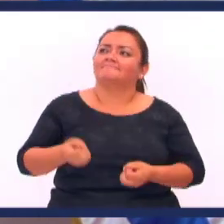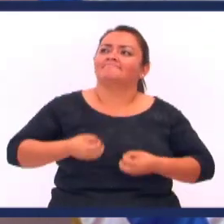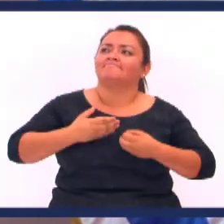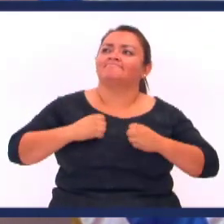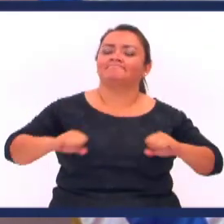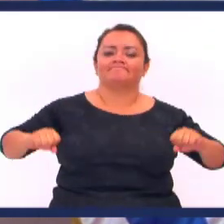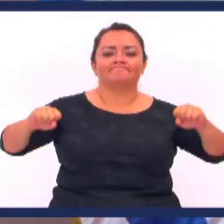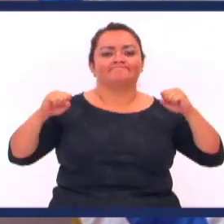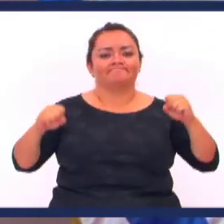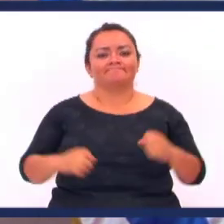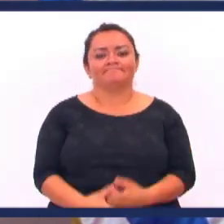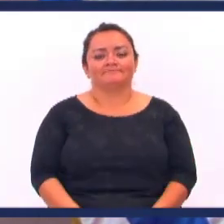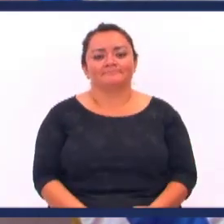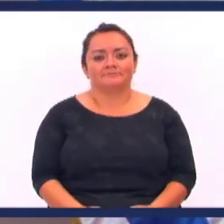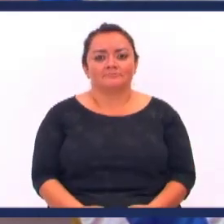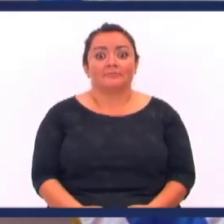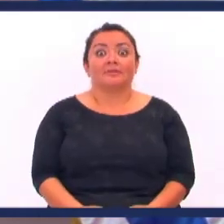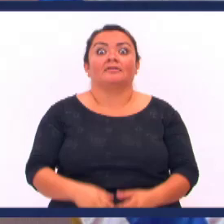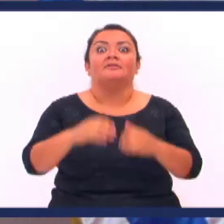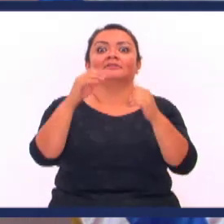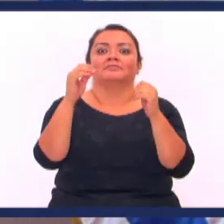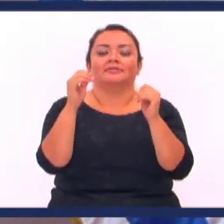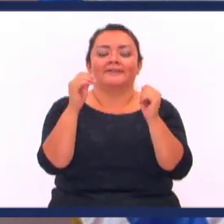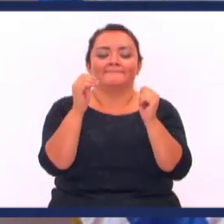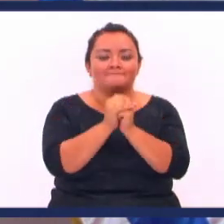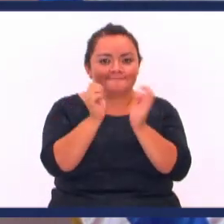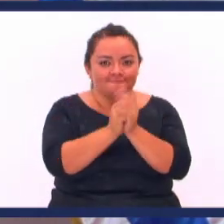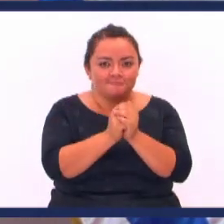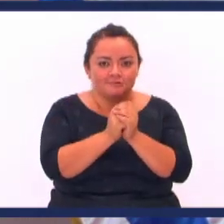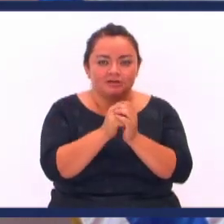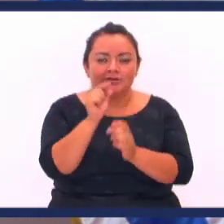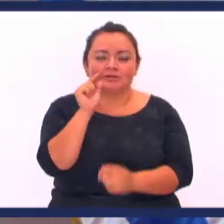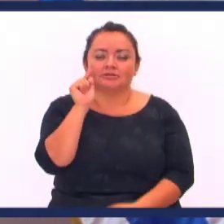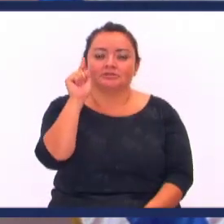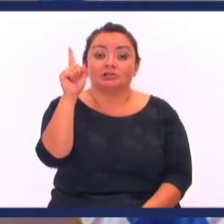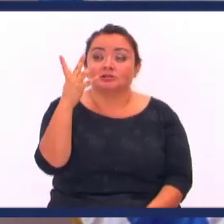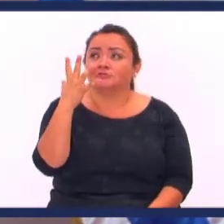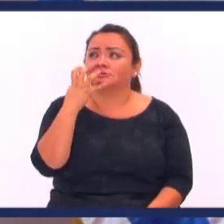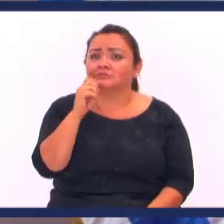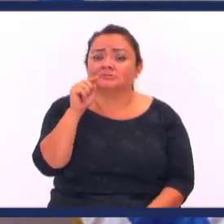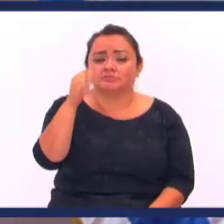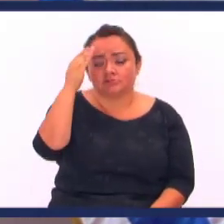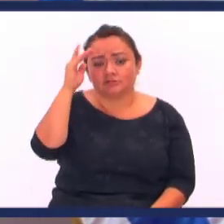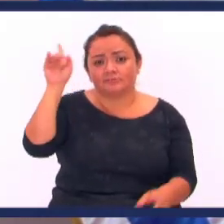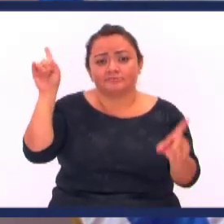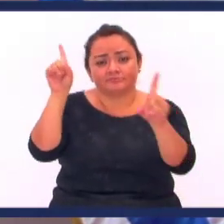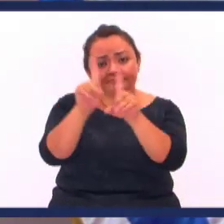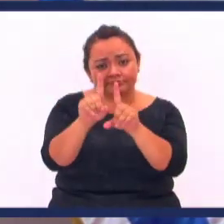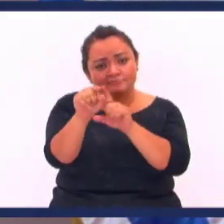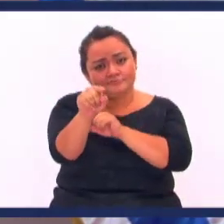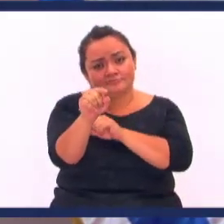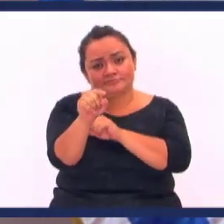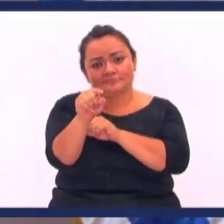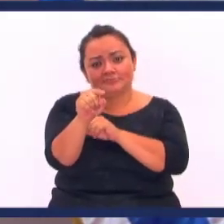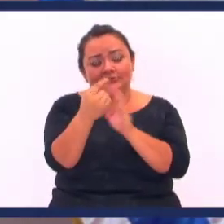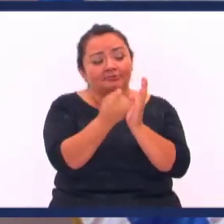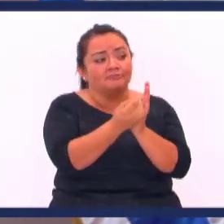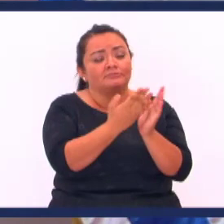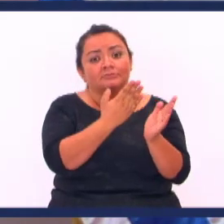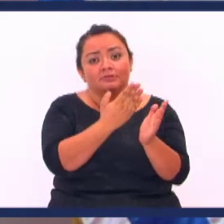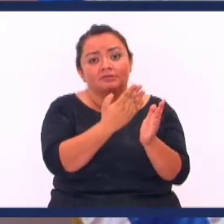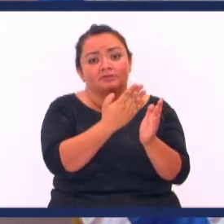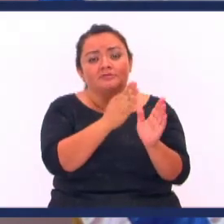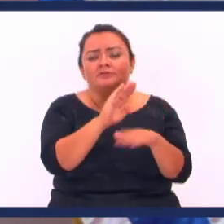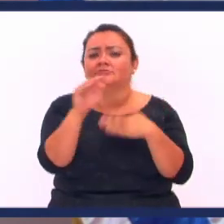Del creyente Permite recordarte Querido Que Dios Está contigo Por eso Dice la